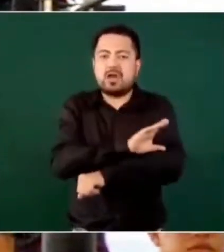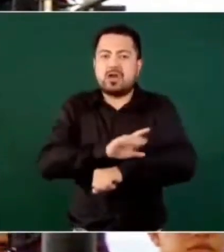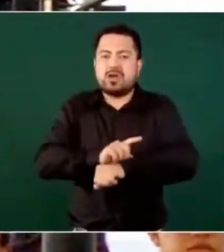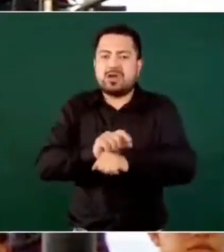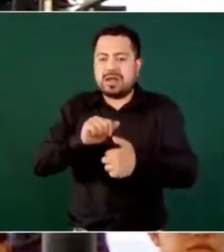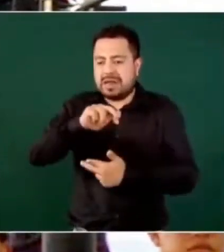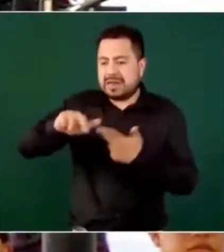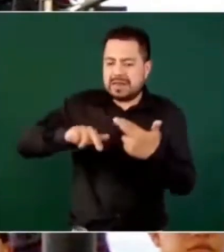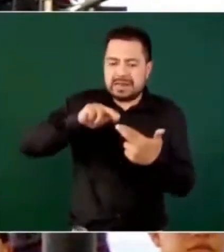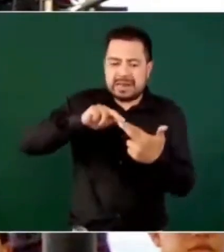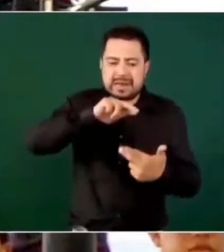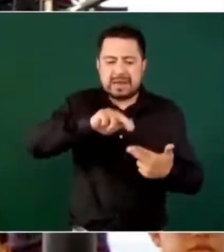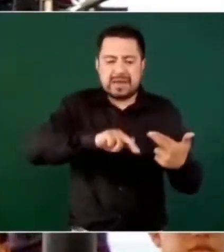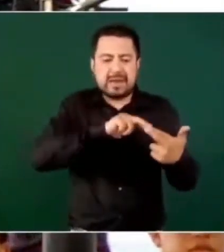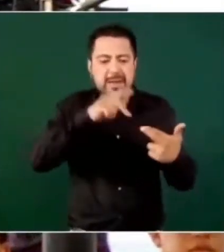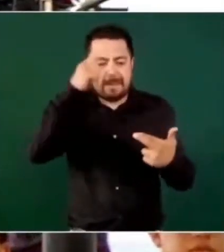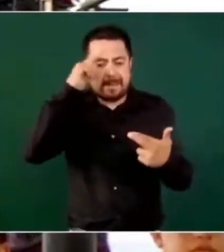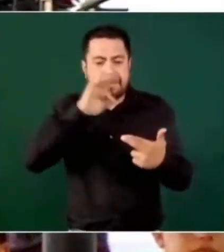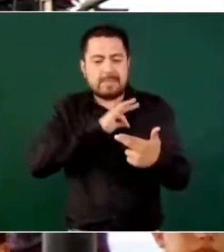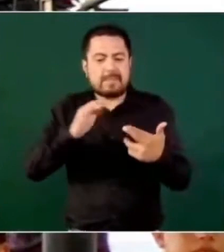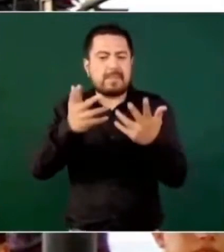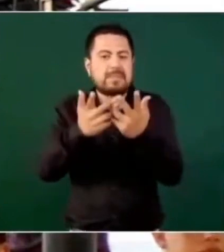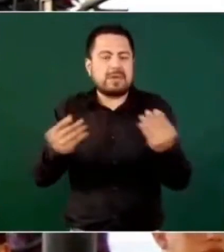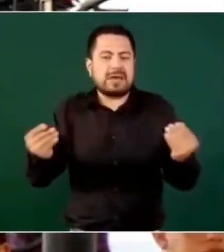afrontar la inseguridad.